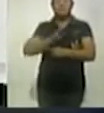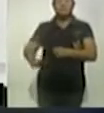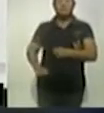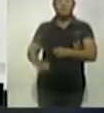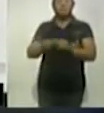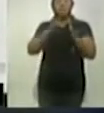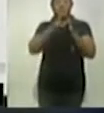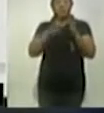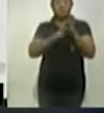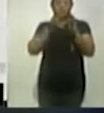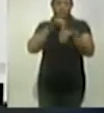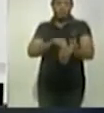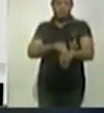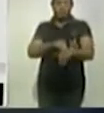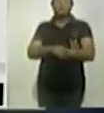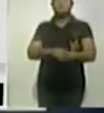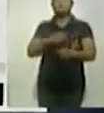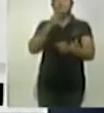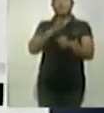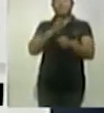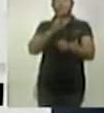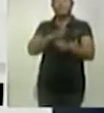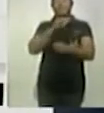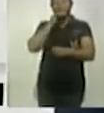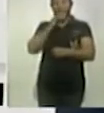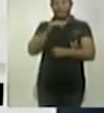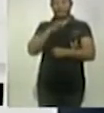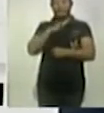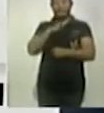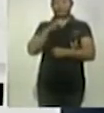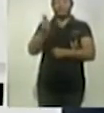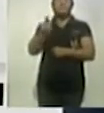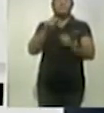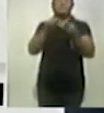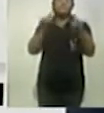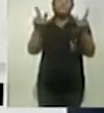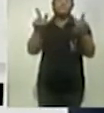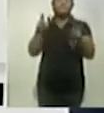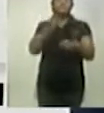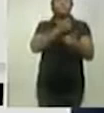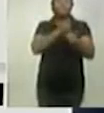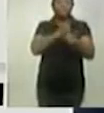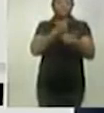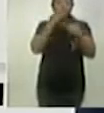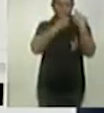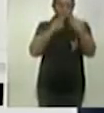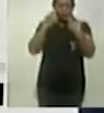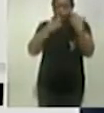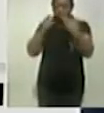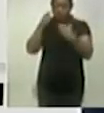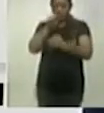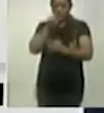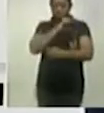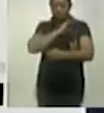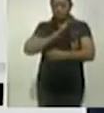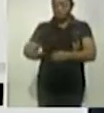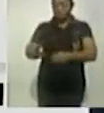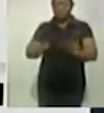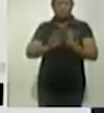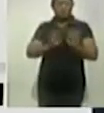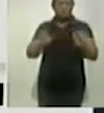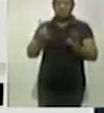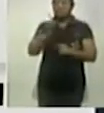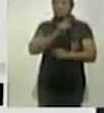un segundo tuit destacó Tlaxcala. Hasta el momento, luego de una primera revisión en los sesenta municipios, no se reporta nadie